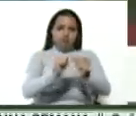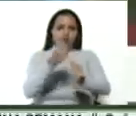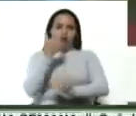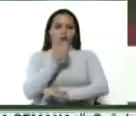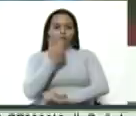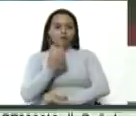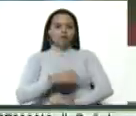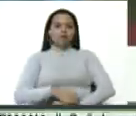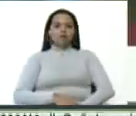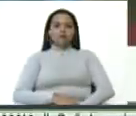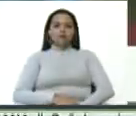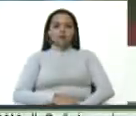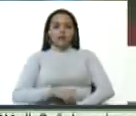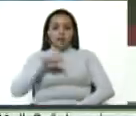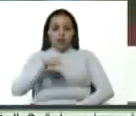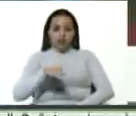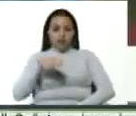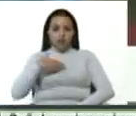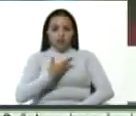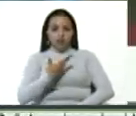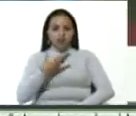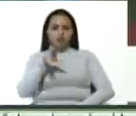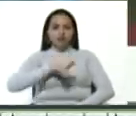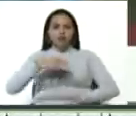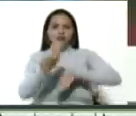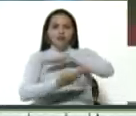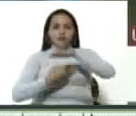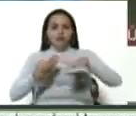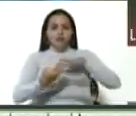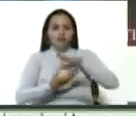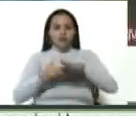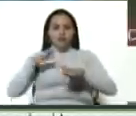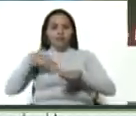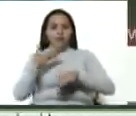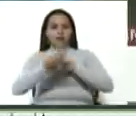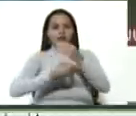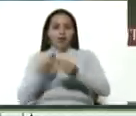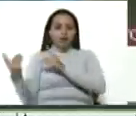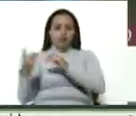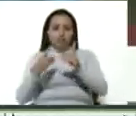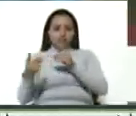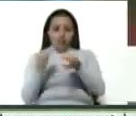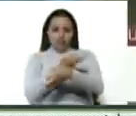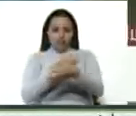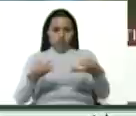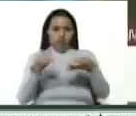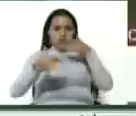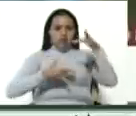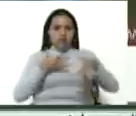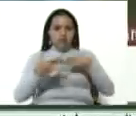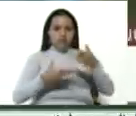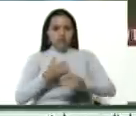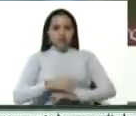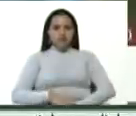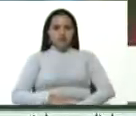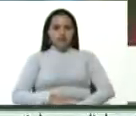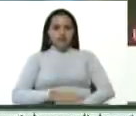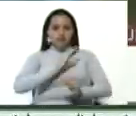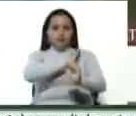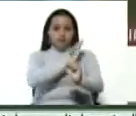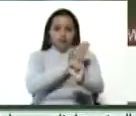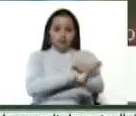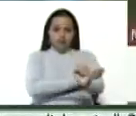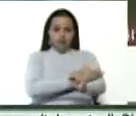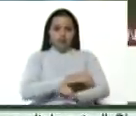otro. Esto servirá como una base sólida para negociaciones exitosas y acciones concertadas en aras del fortalecimiento,